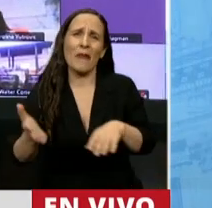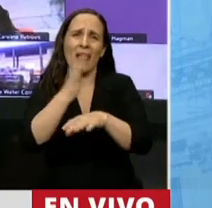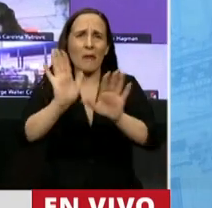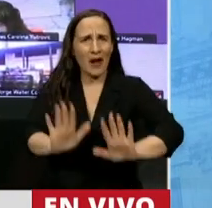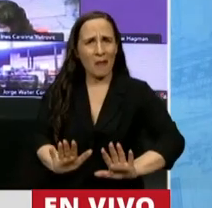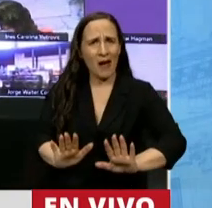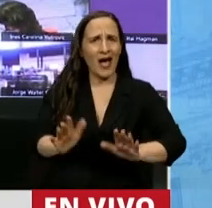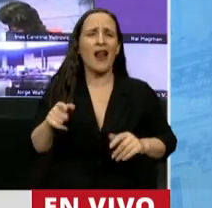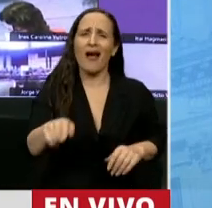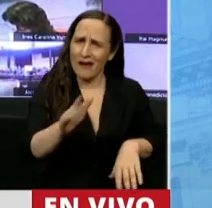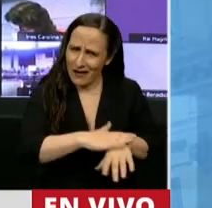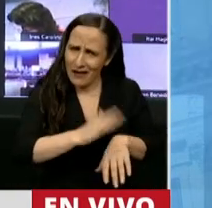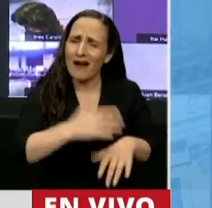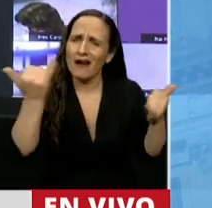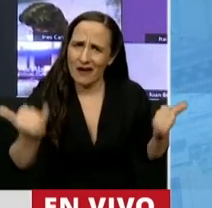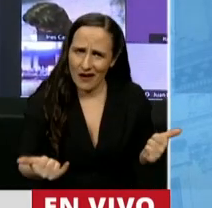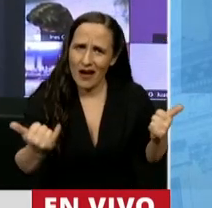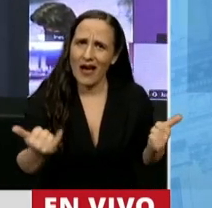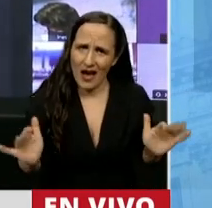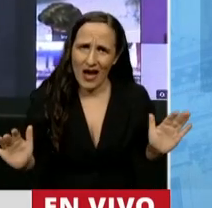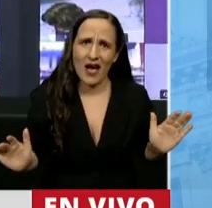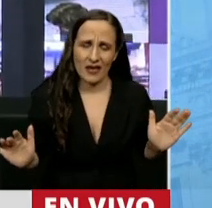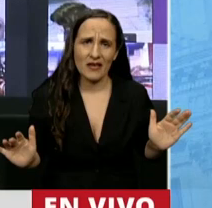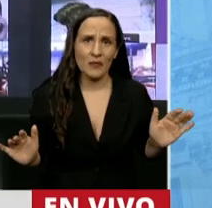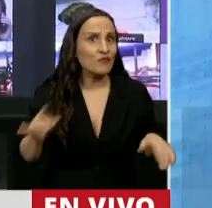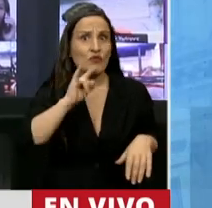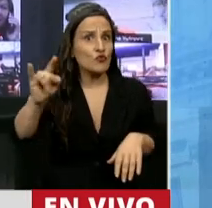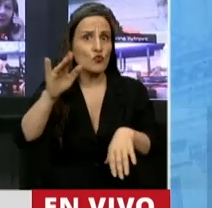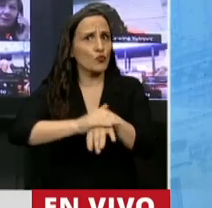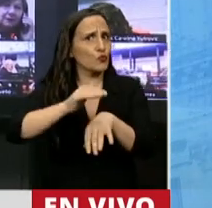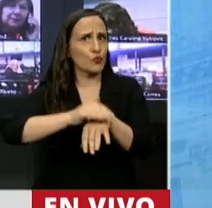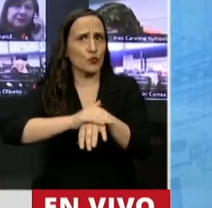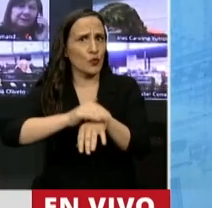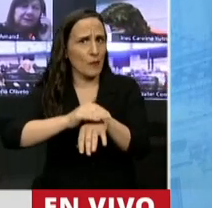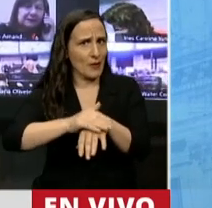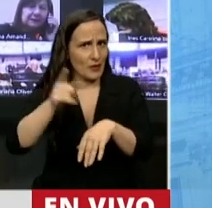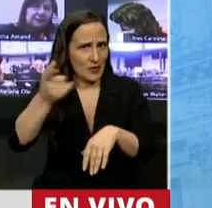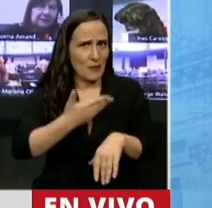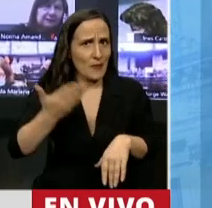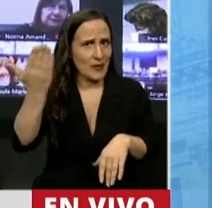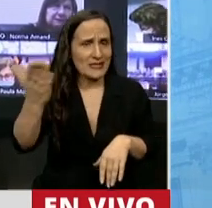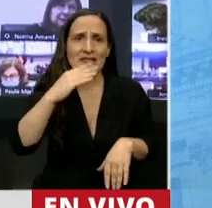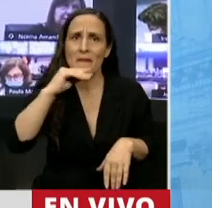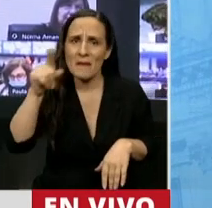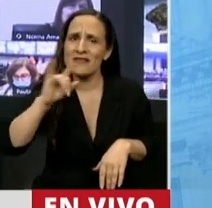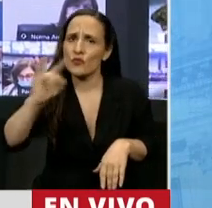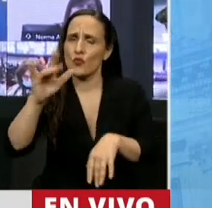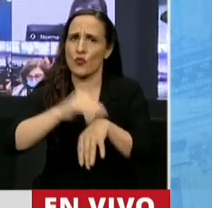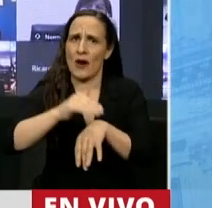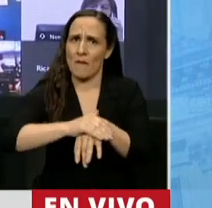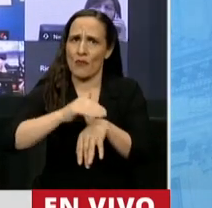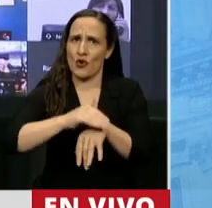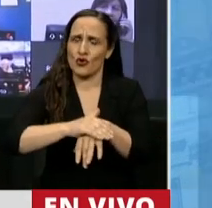Todavía estamos a tiempo. De manera que lo hago responsable, señor presidente Mazza, de la situación